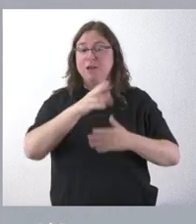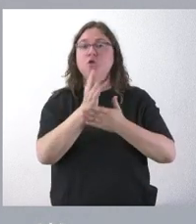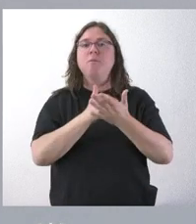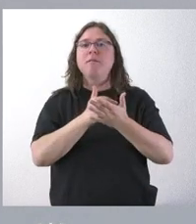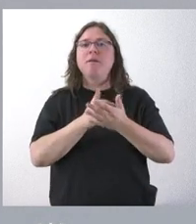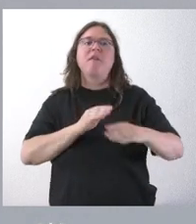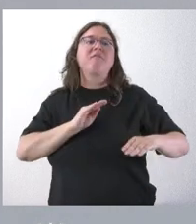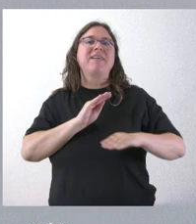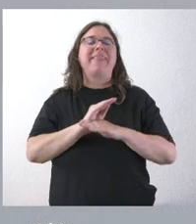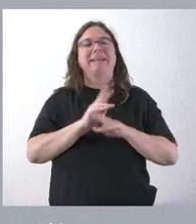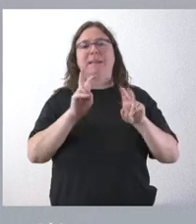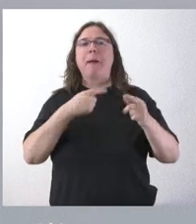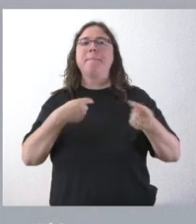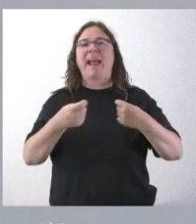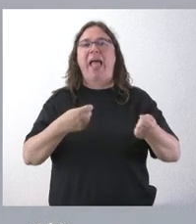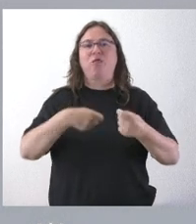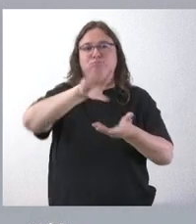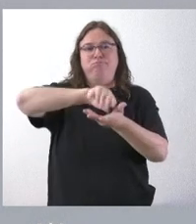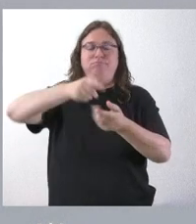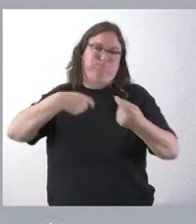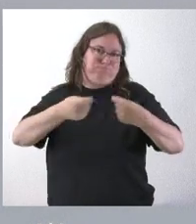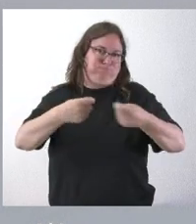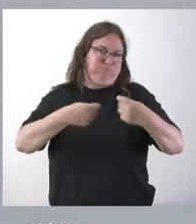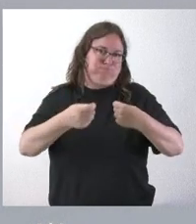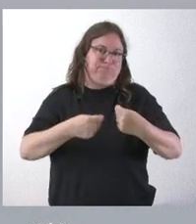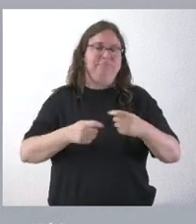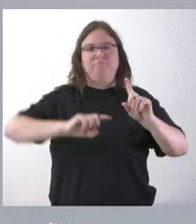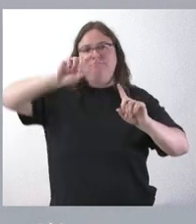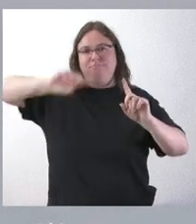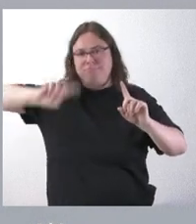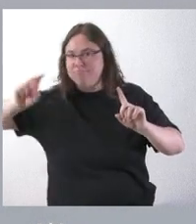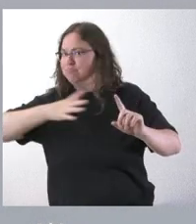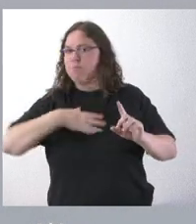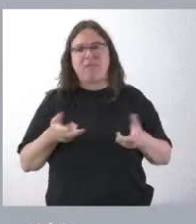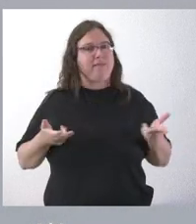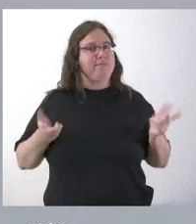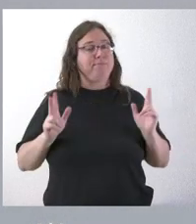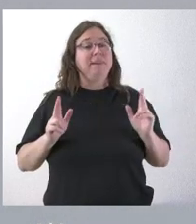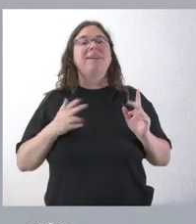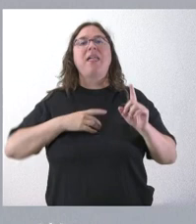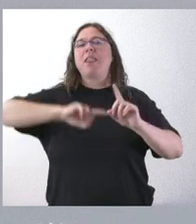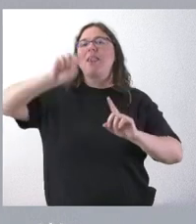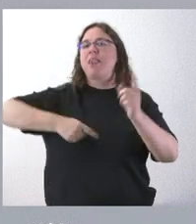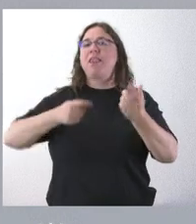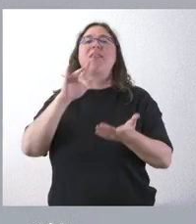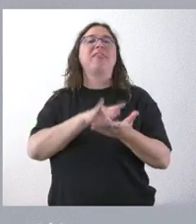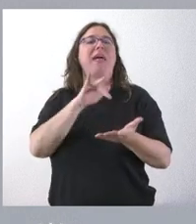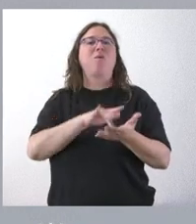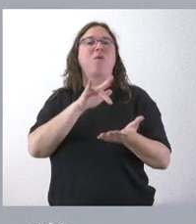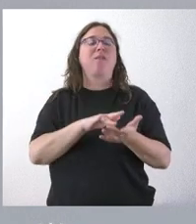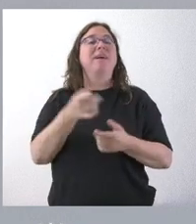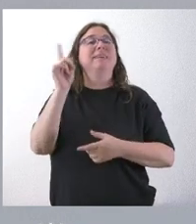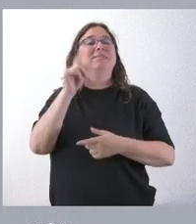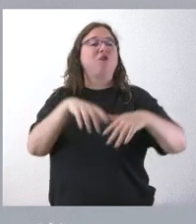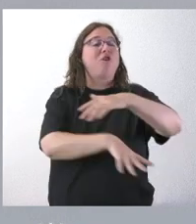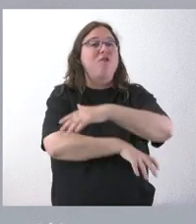financiar el mercado y, por tanto, que puede acceder a que su deuda esté en el mercado y no dependamos exclusivamente del acceso al